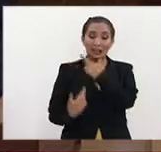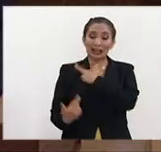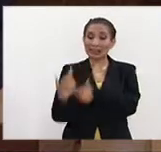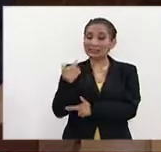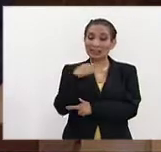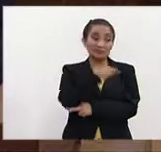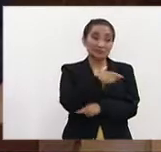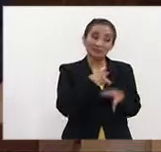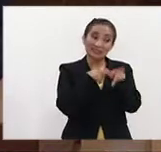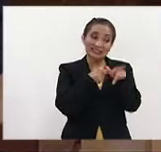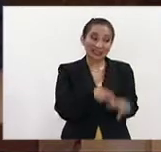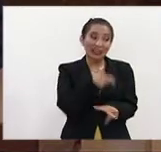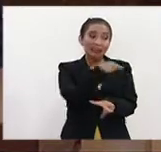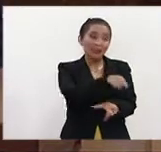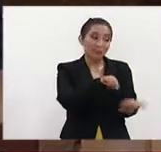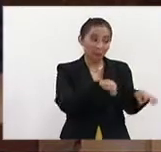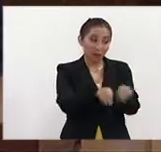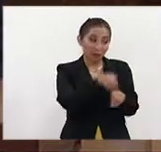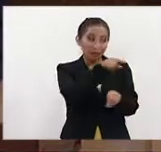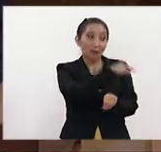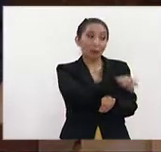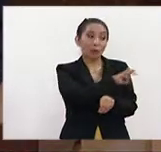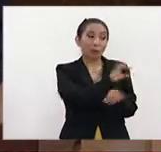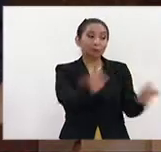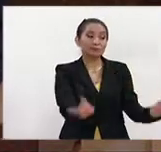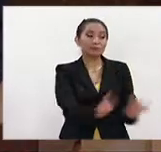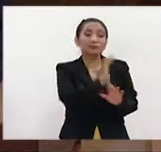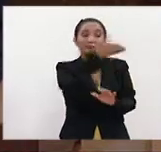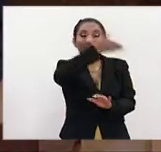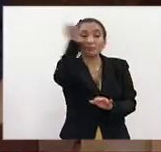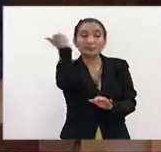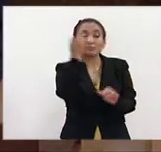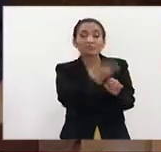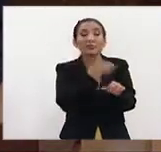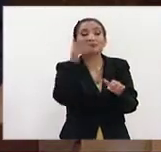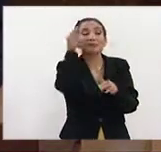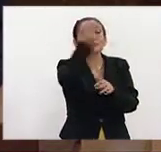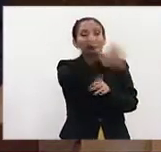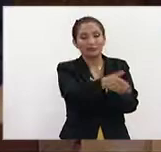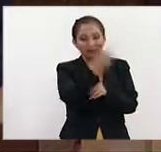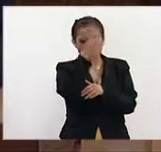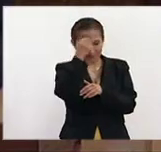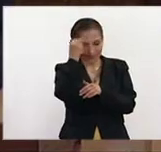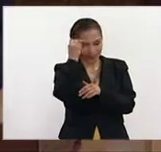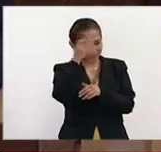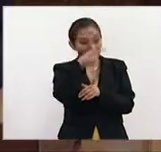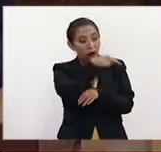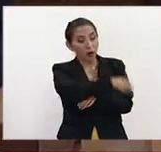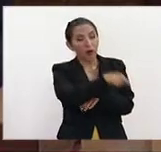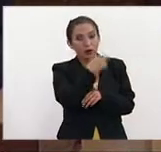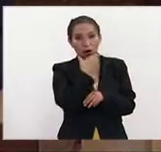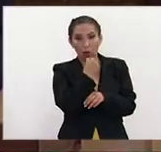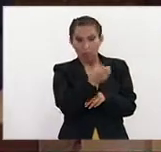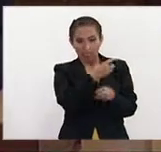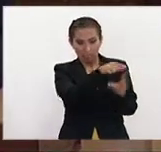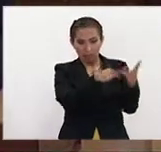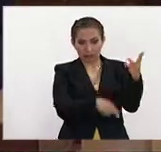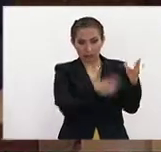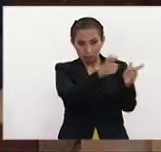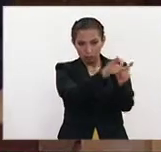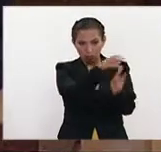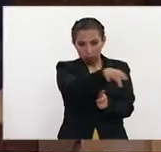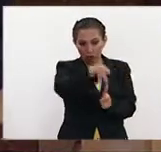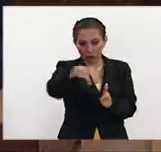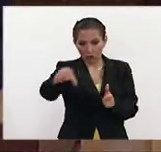los movimientos que vengan pueden ser de carácter impredecible. No olvidemos que una aspiración legítima de los tres partidos